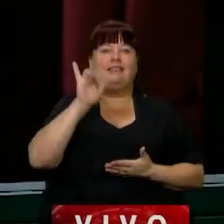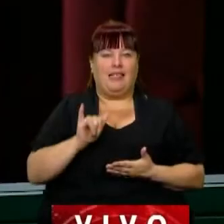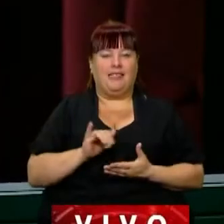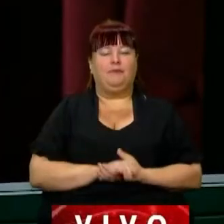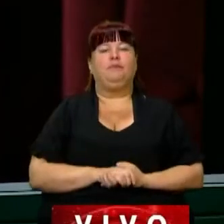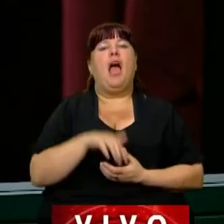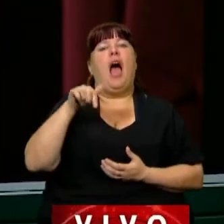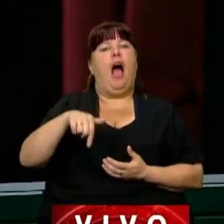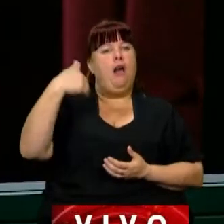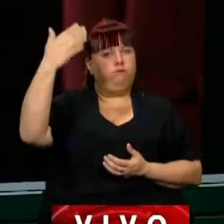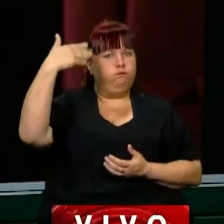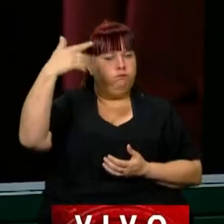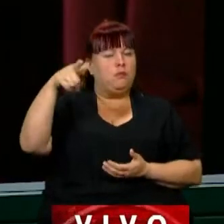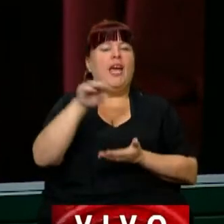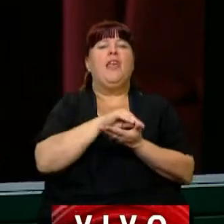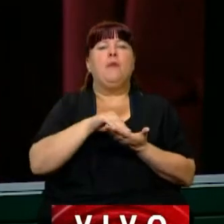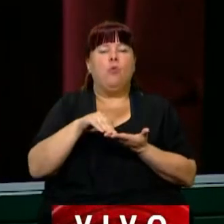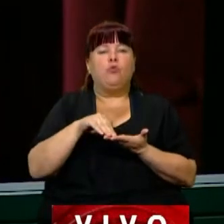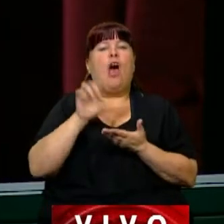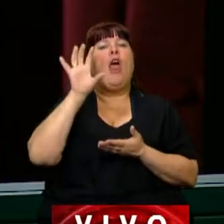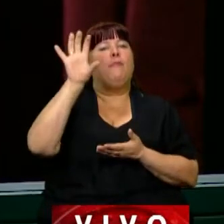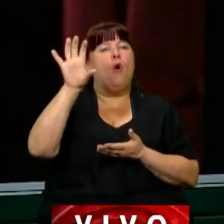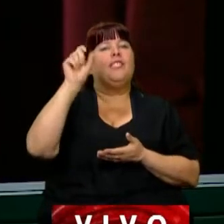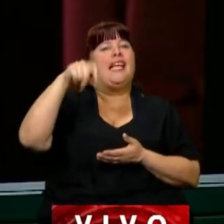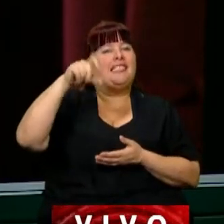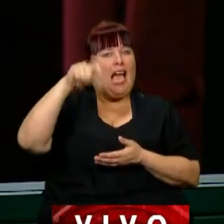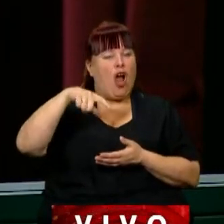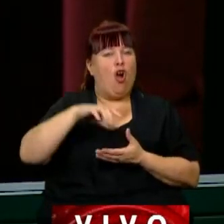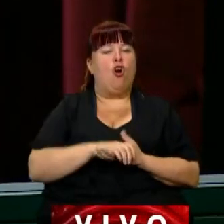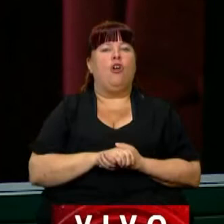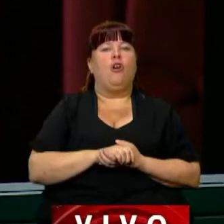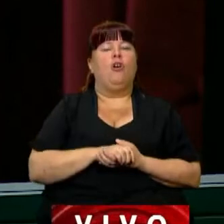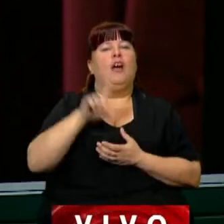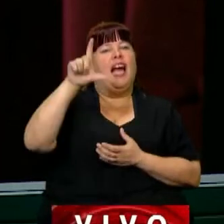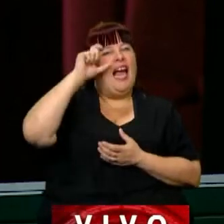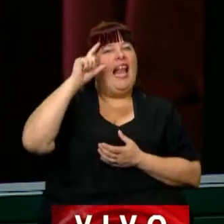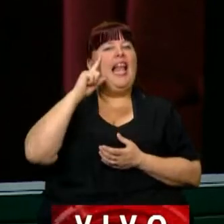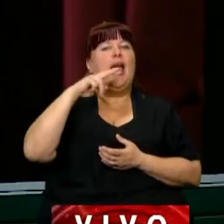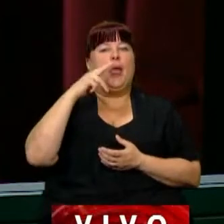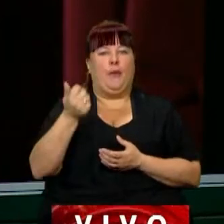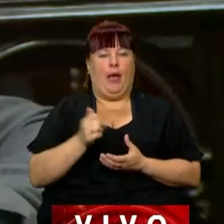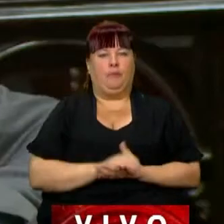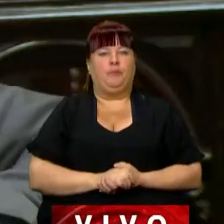En uso de la palabra, el diputado por la provincia del Chaco, Aldo Adolfo Leiva.